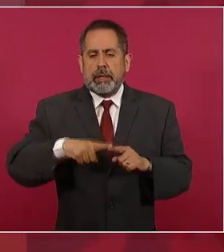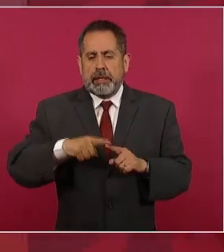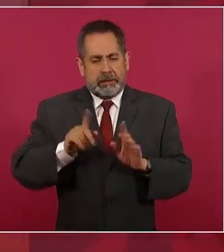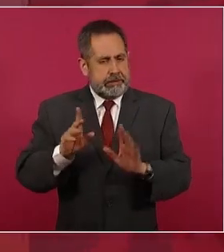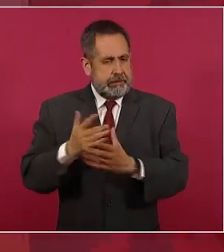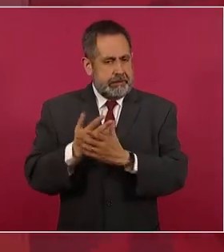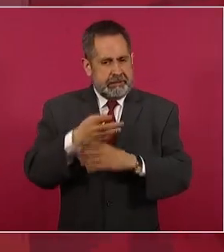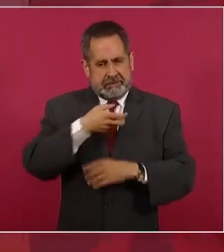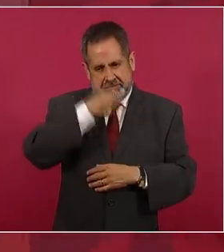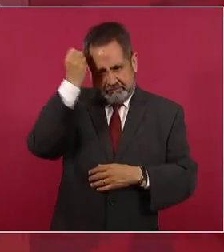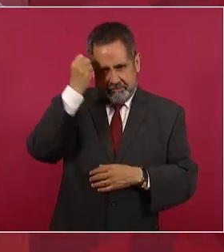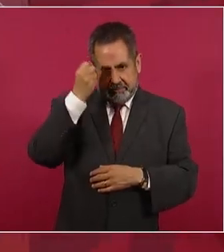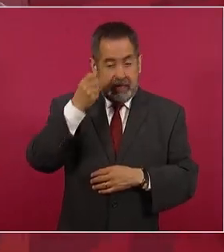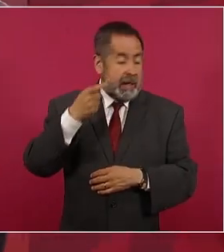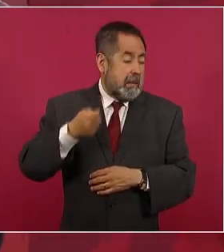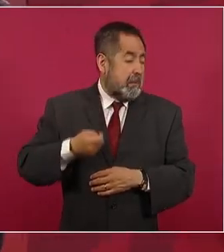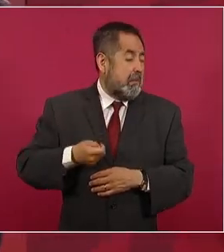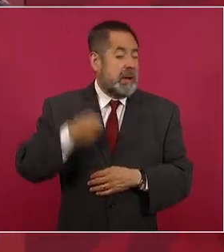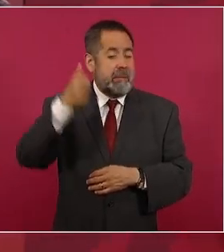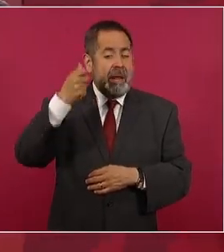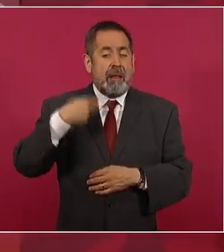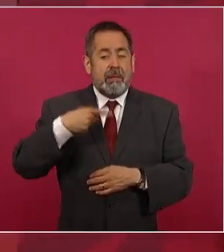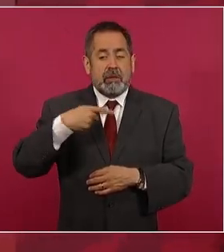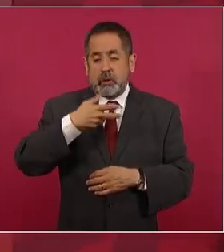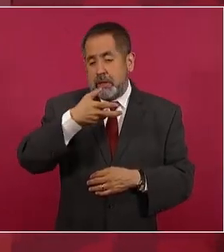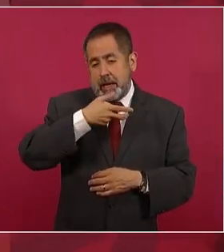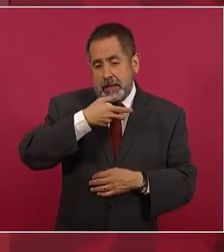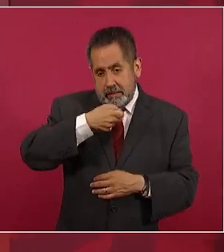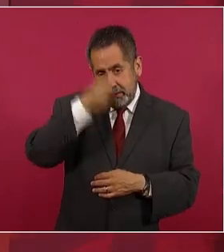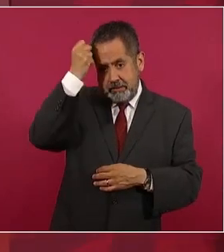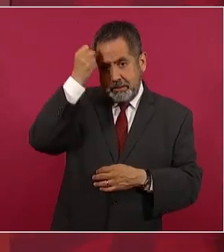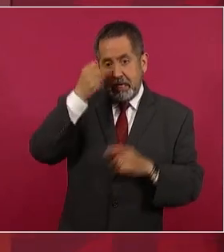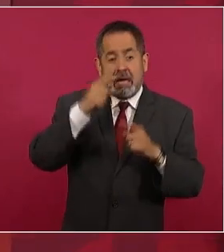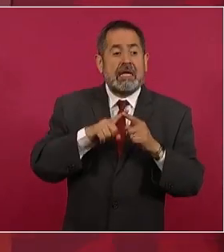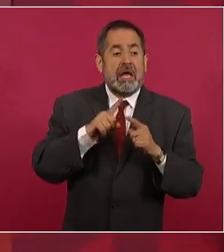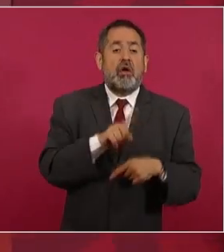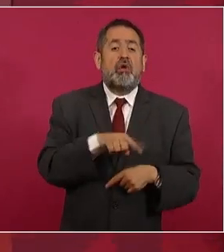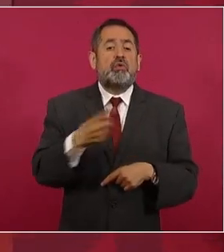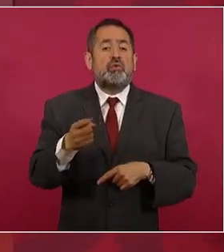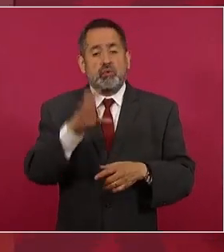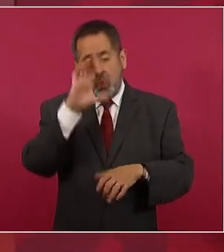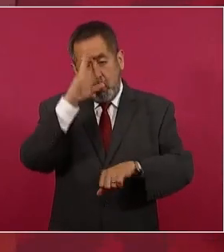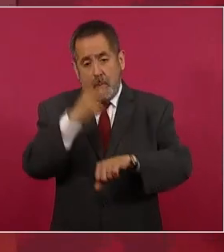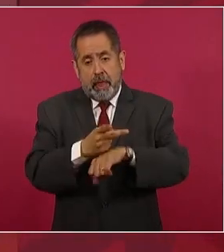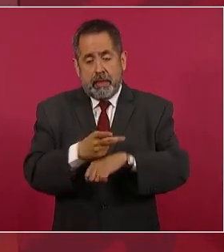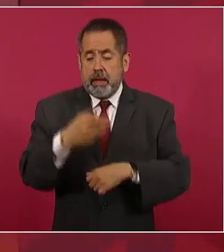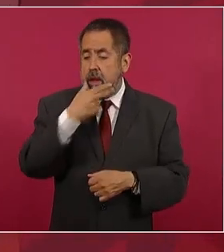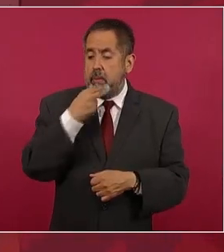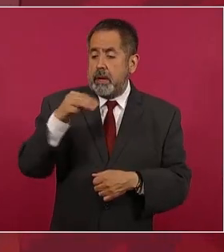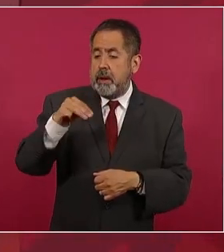El primer tapado que hubo fue su compadre Manuel González.